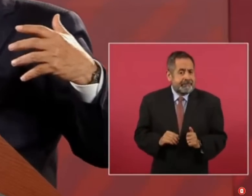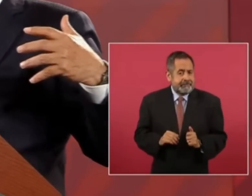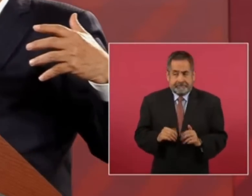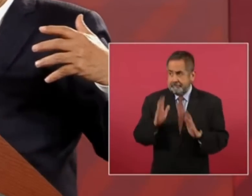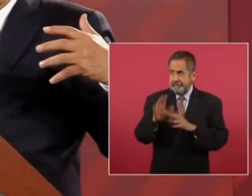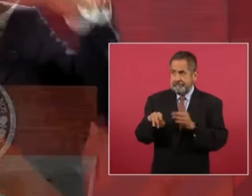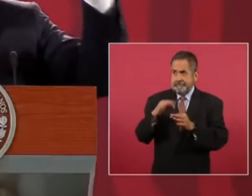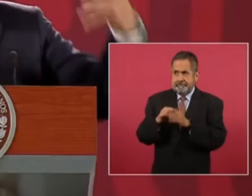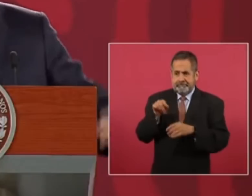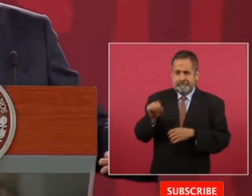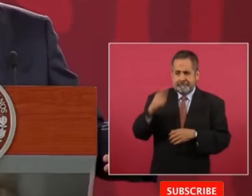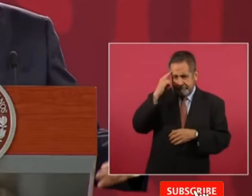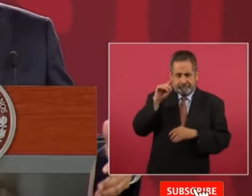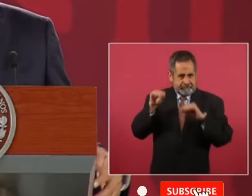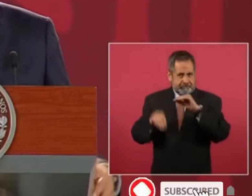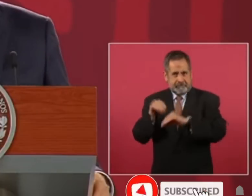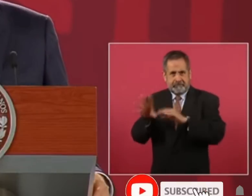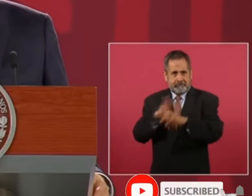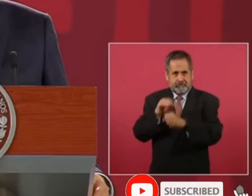de instalar